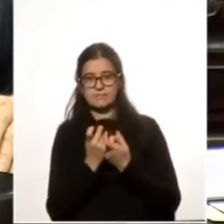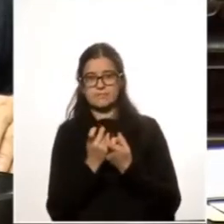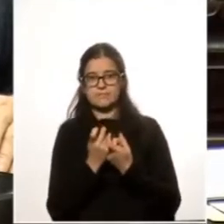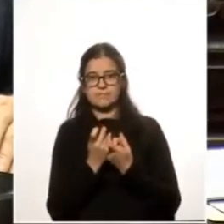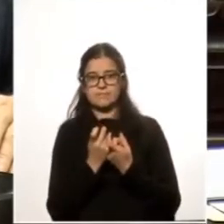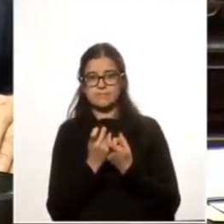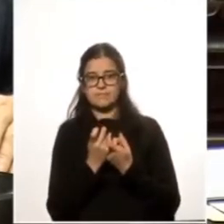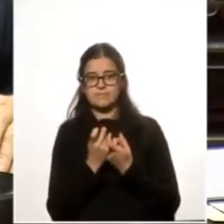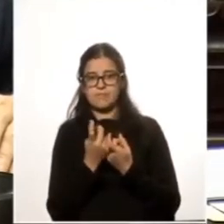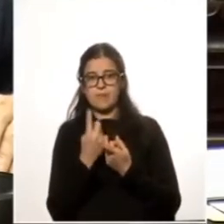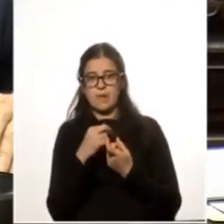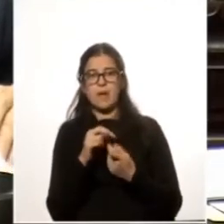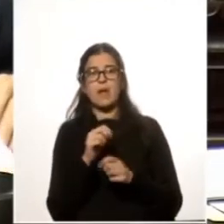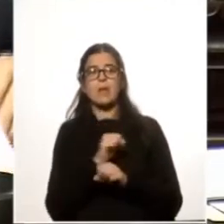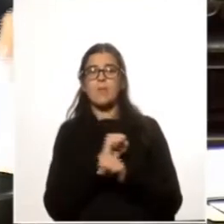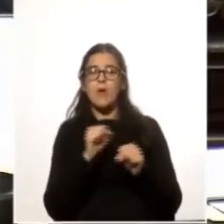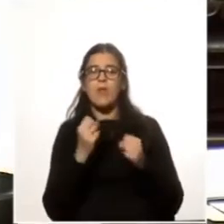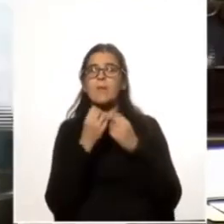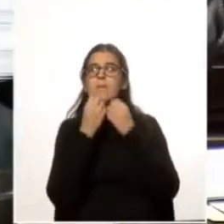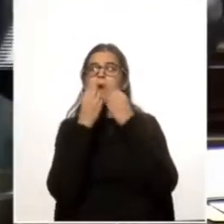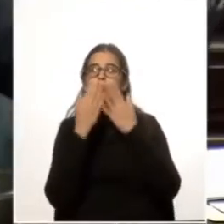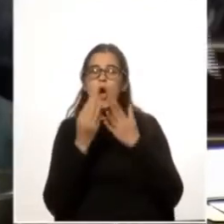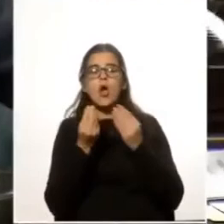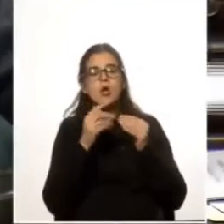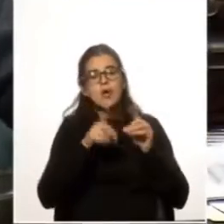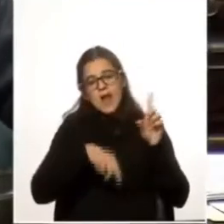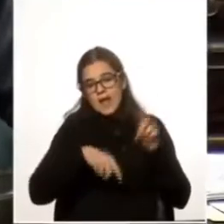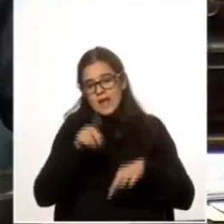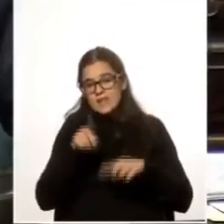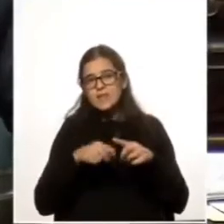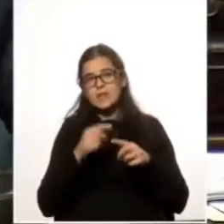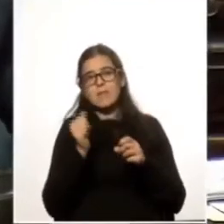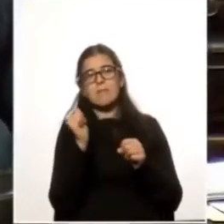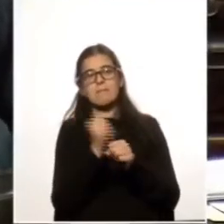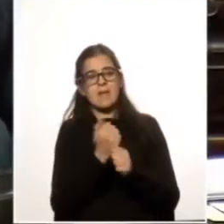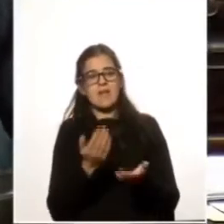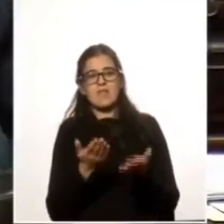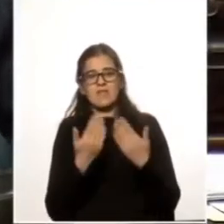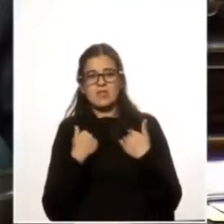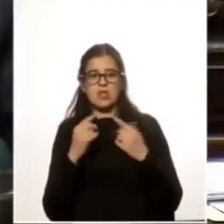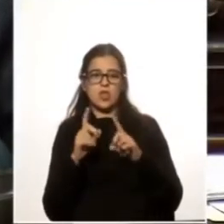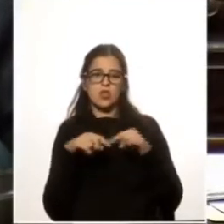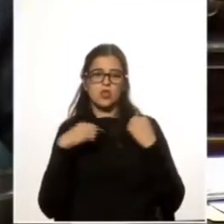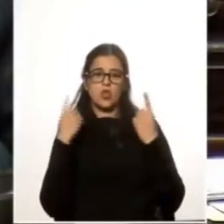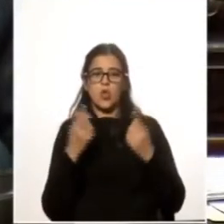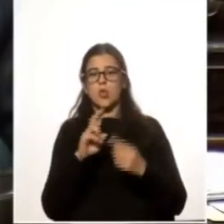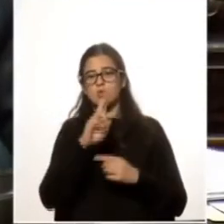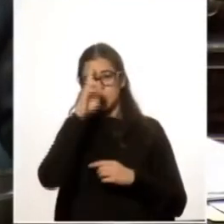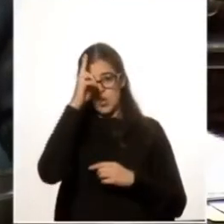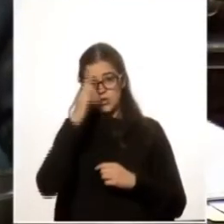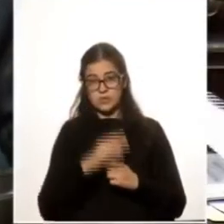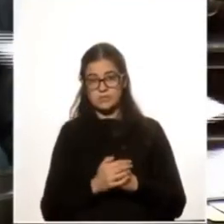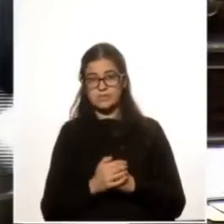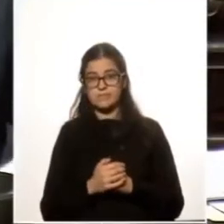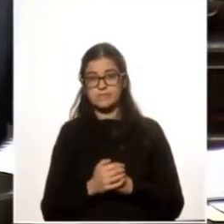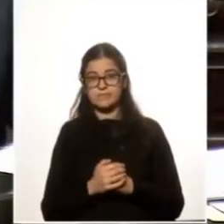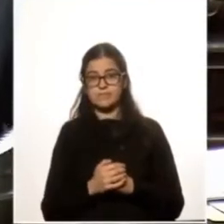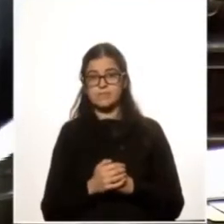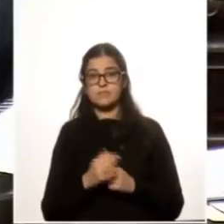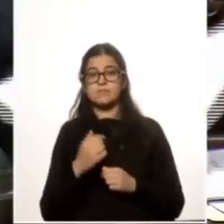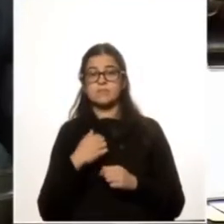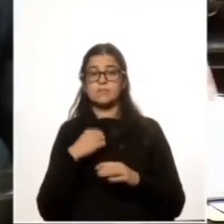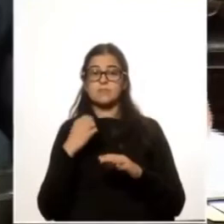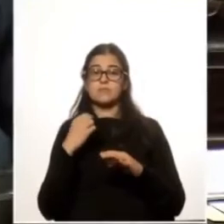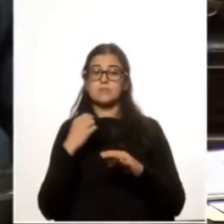para poder mejorar la gestión en beneficio de todos los uruguayos yo con toda